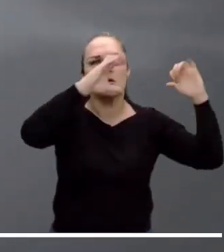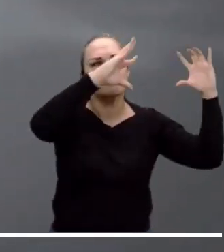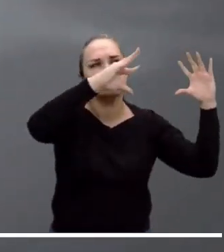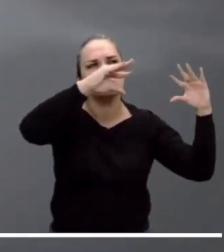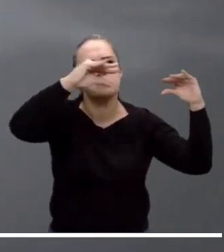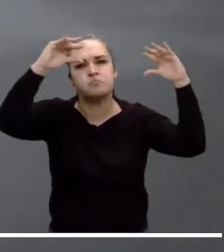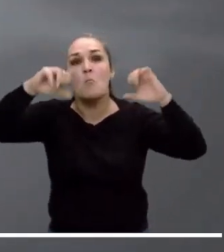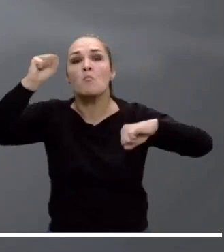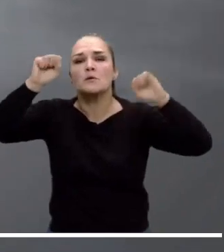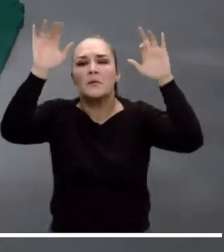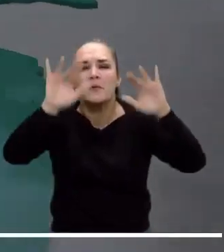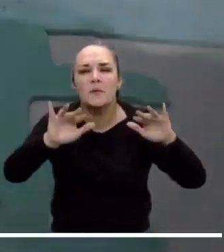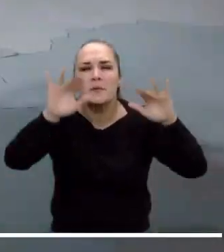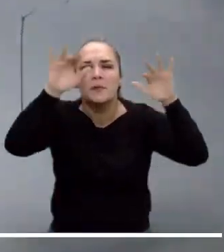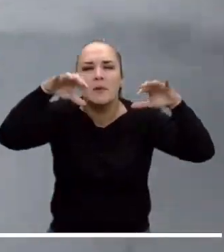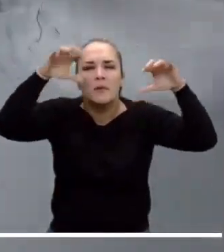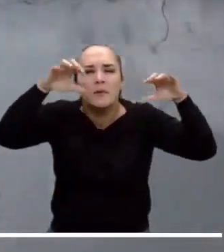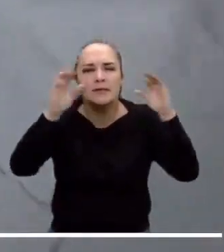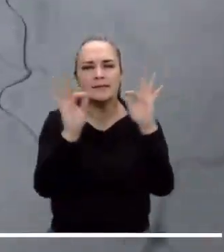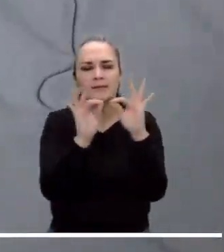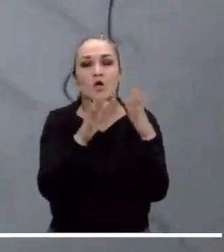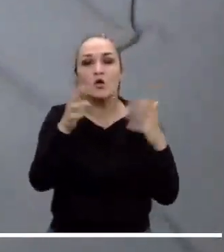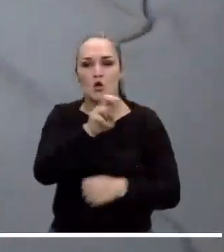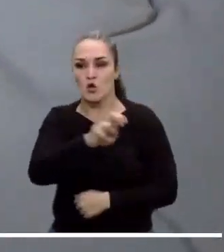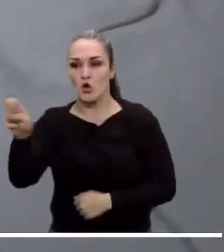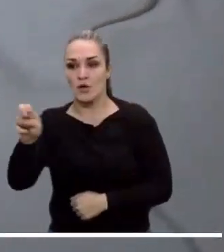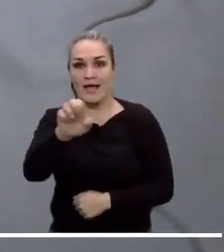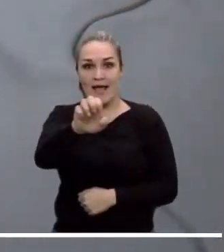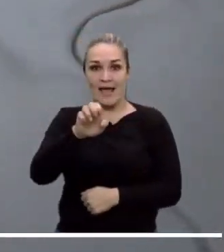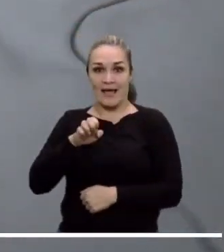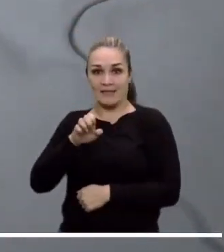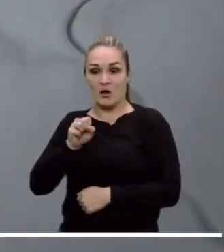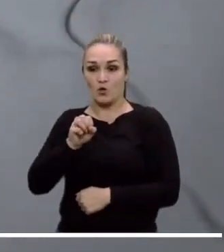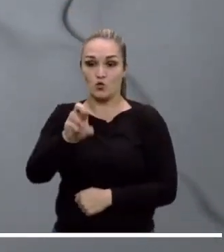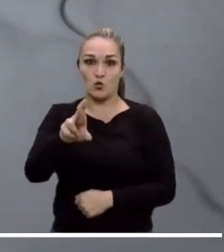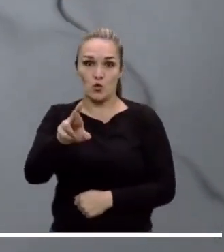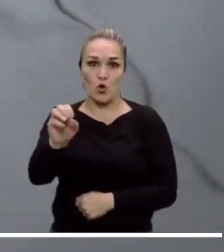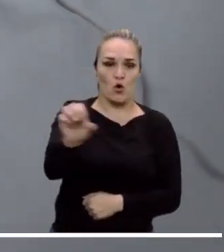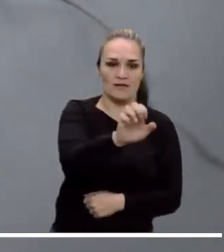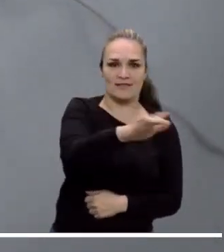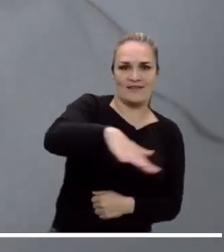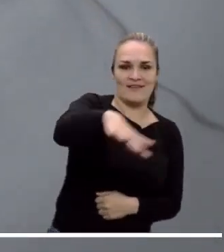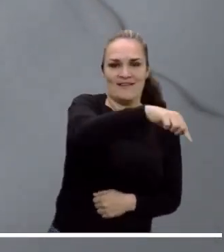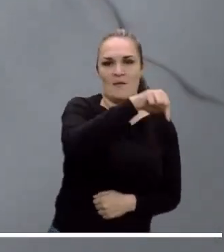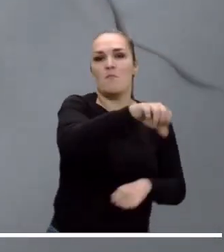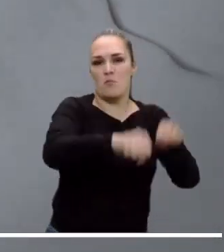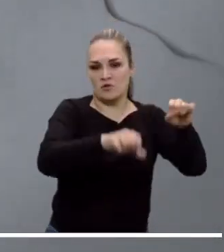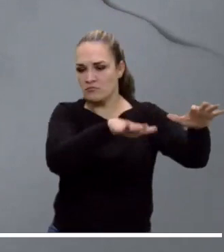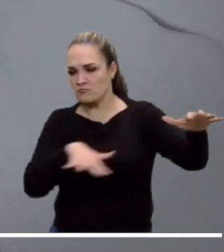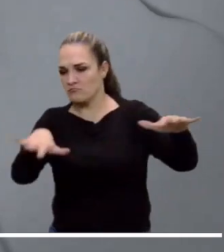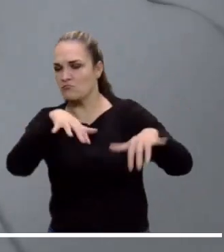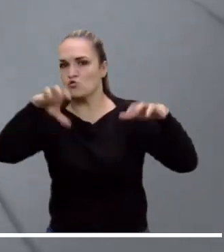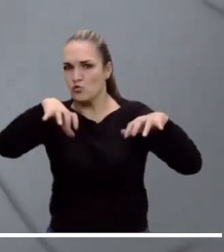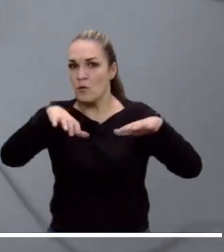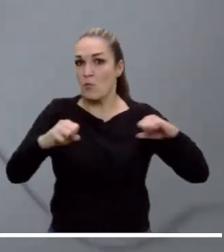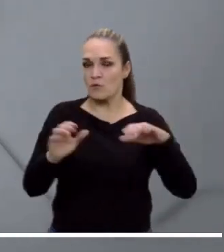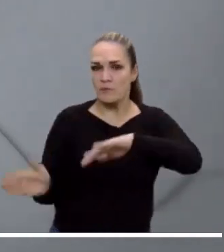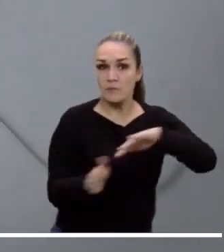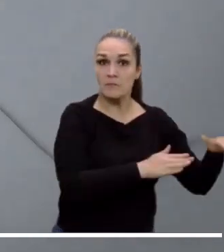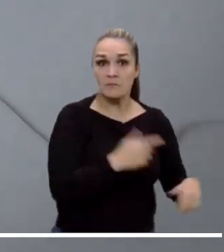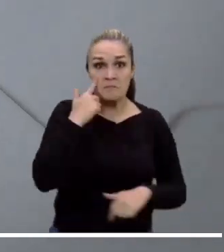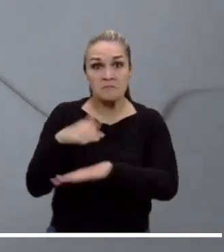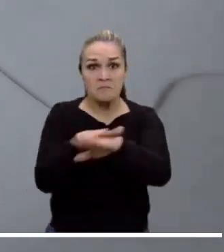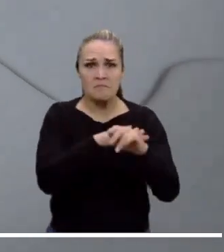En Bogotá se prevé cielo entre parcial y mayormente cubierto, con posibilidad de lloviznas en algunos sectores del norte, este y